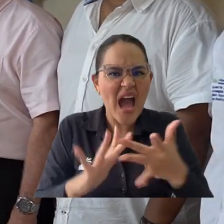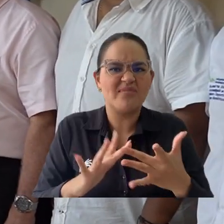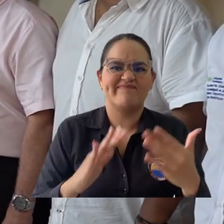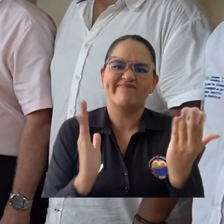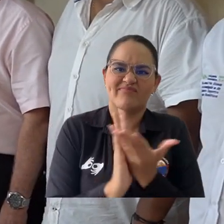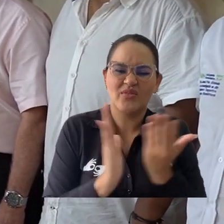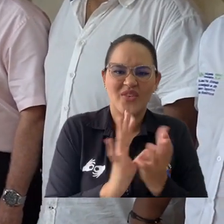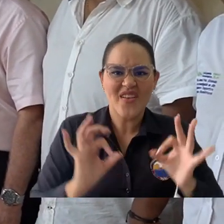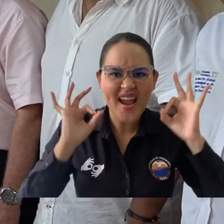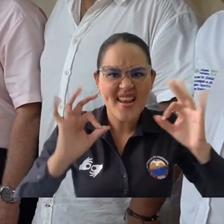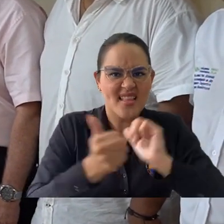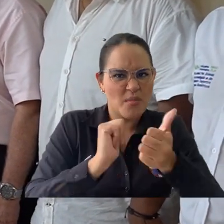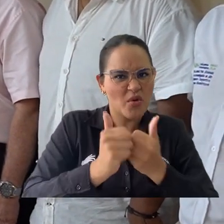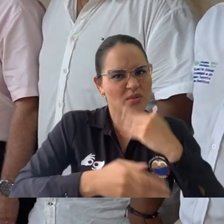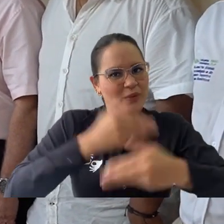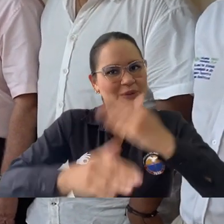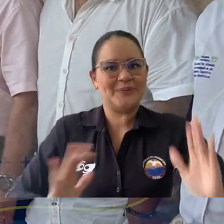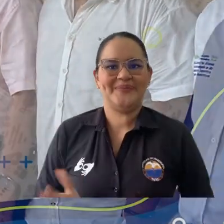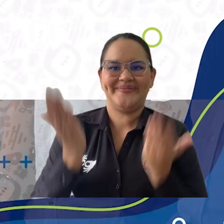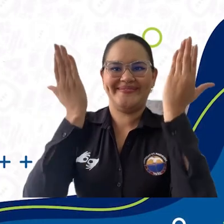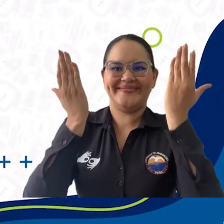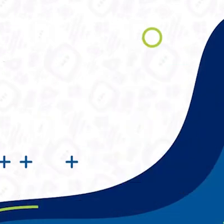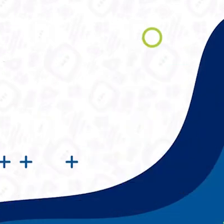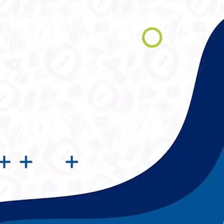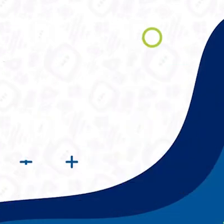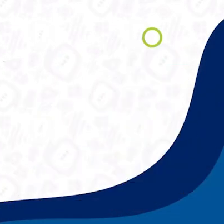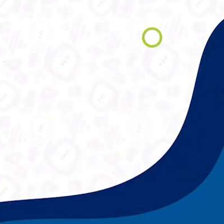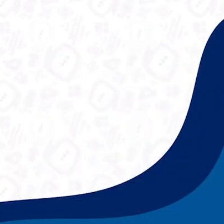deportivos a través de investigación y educación de alta calidad.